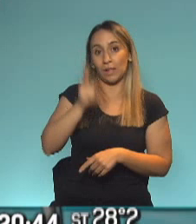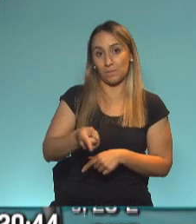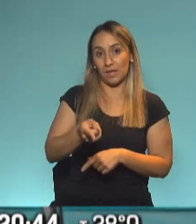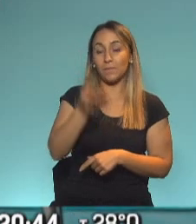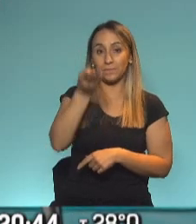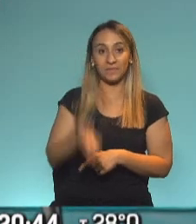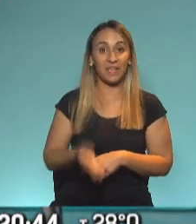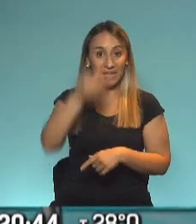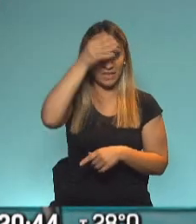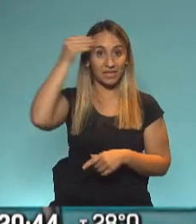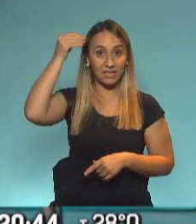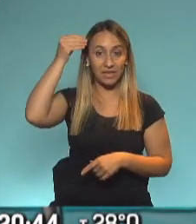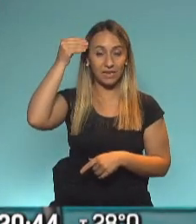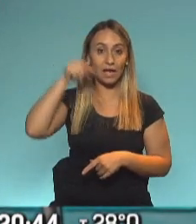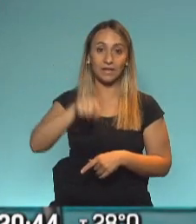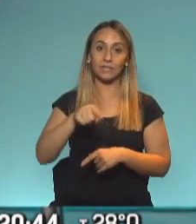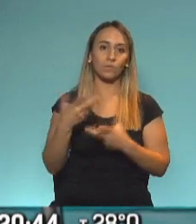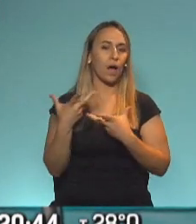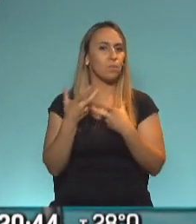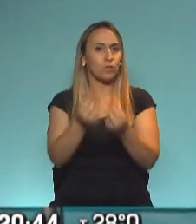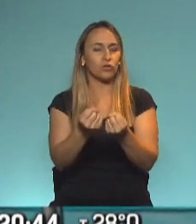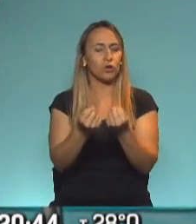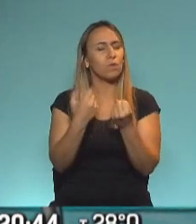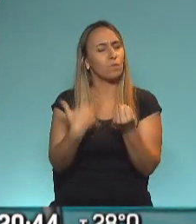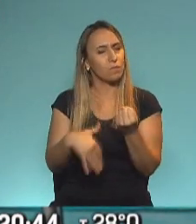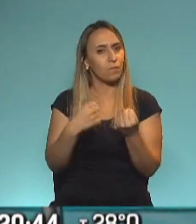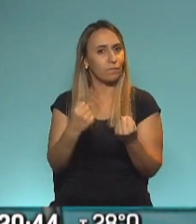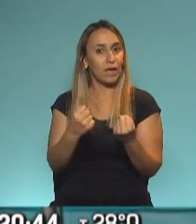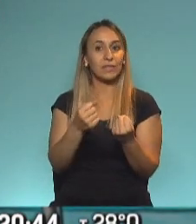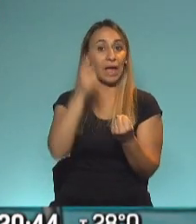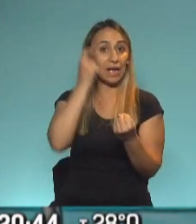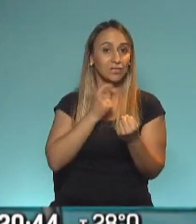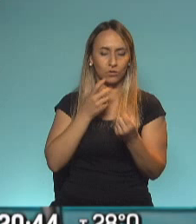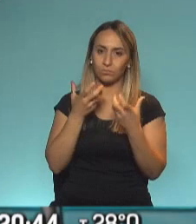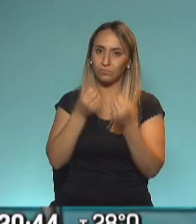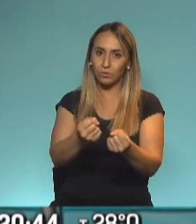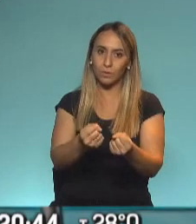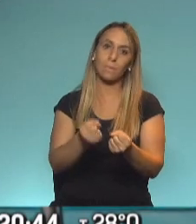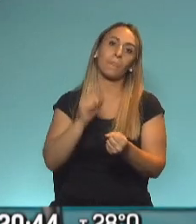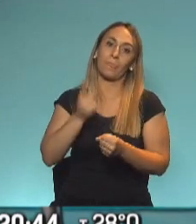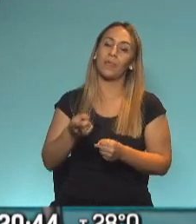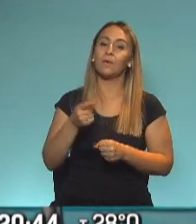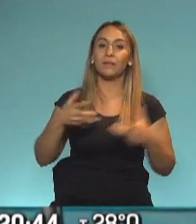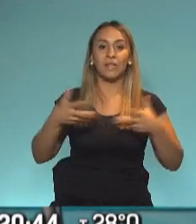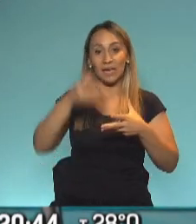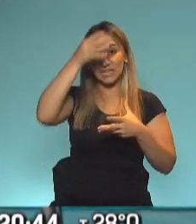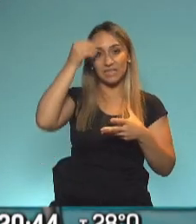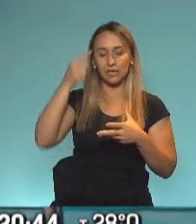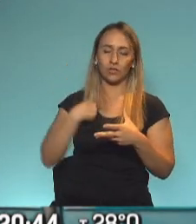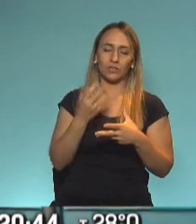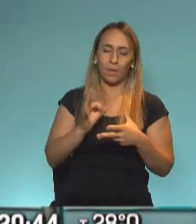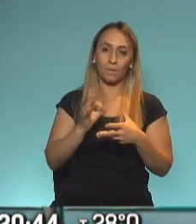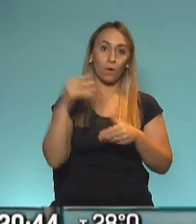con un apoyo muy importante a Axel Kicillof, sabemos que la base electoral, además de Cristina Kirchner, está en el conurbano